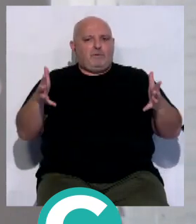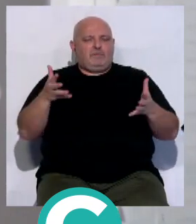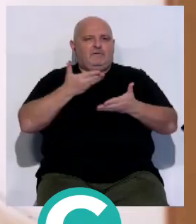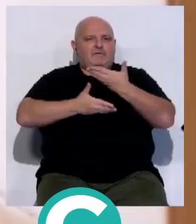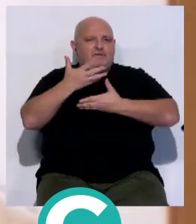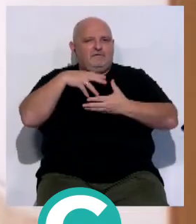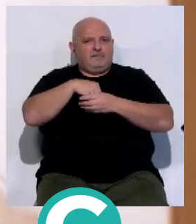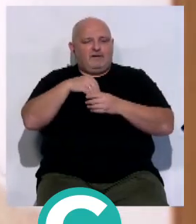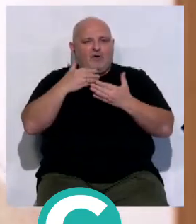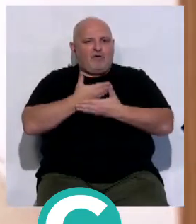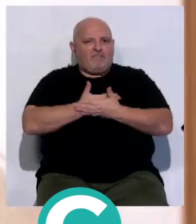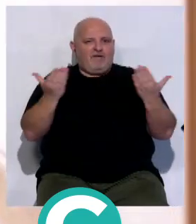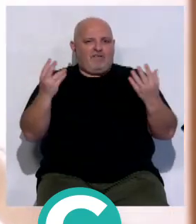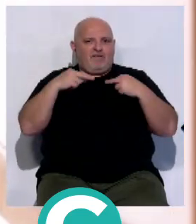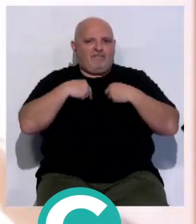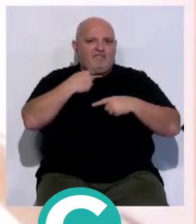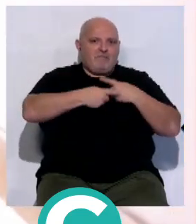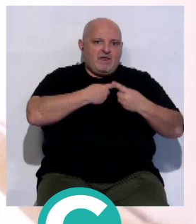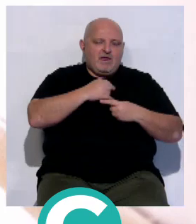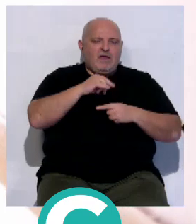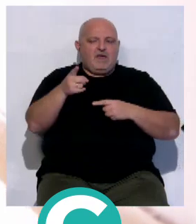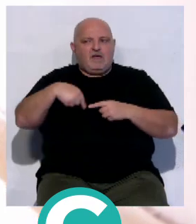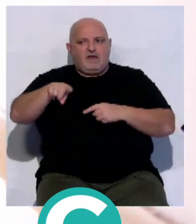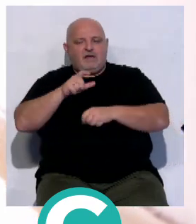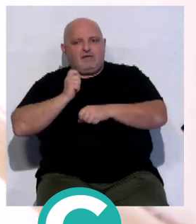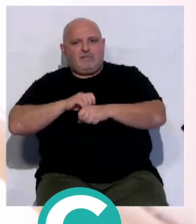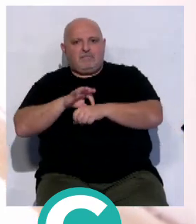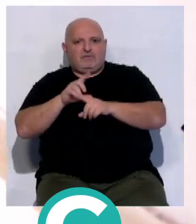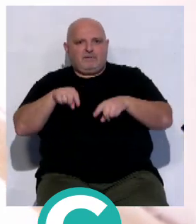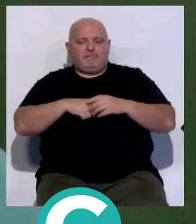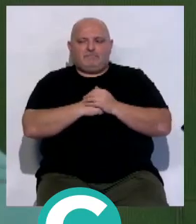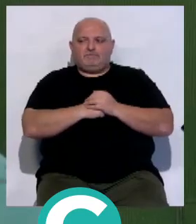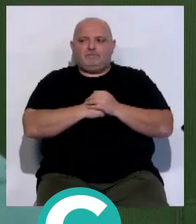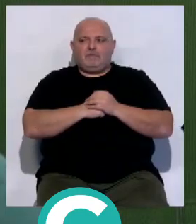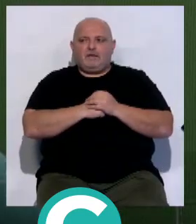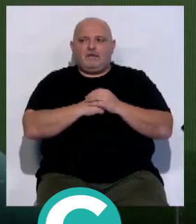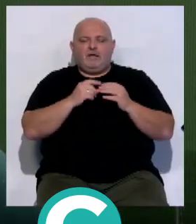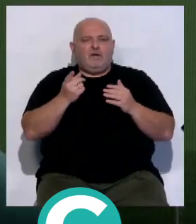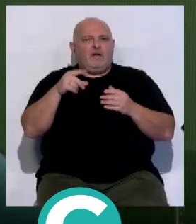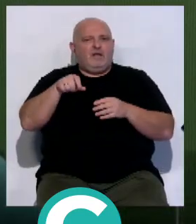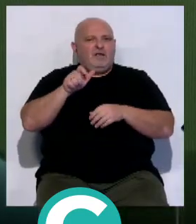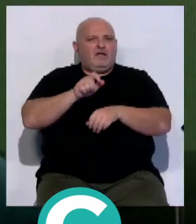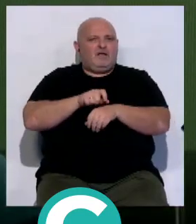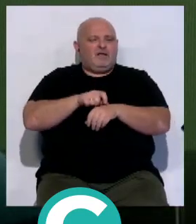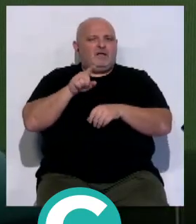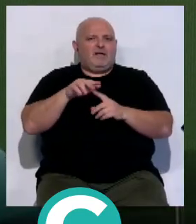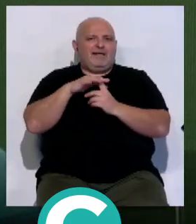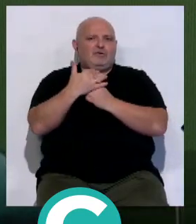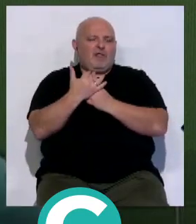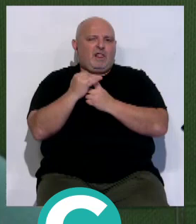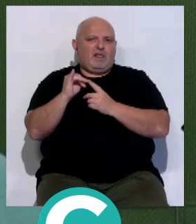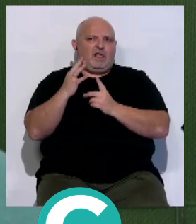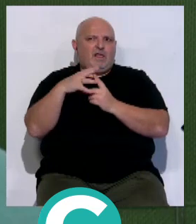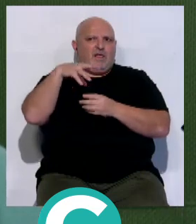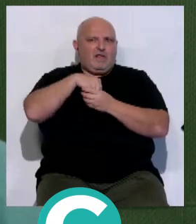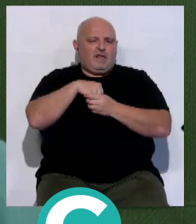colaboración y confianza entre las familias y los profesionales sanitarios. Cuando un paciente enferma, enferma también su entorno, y en su